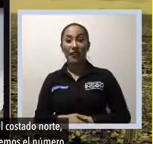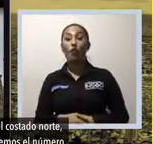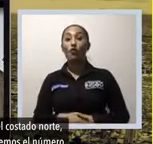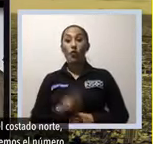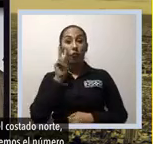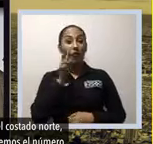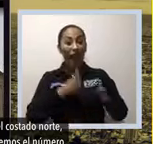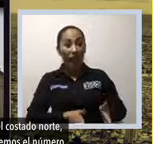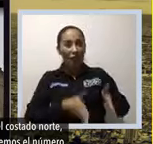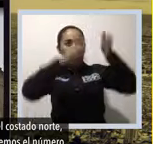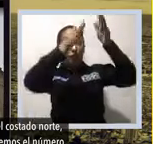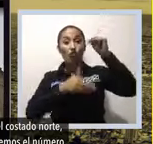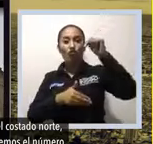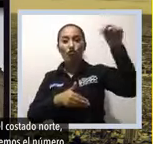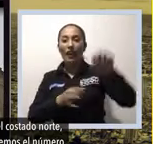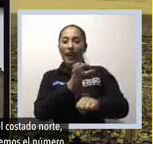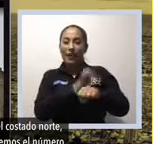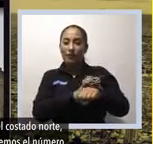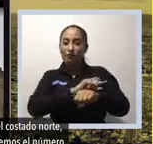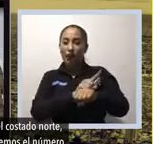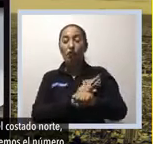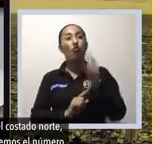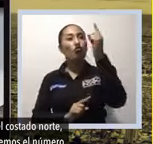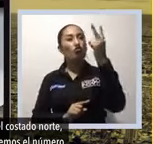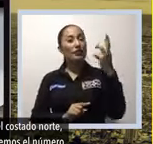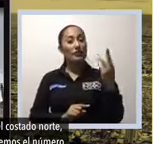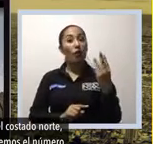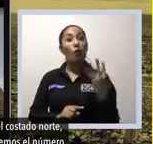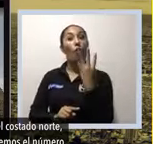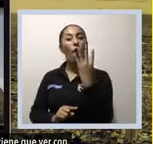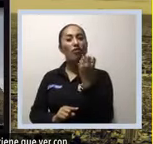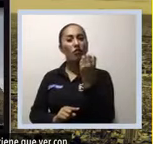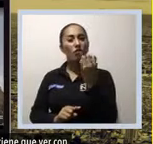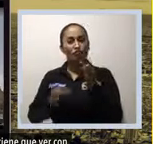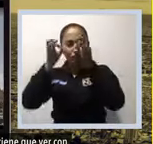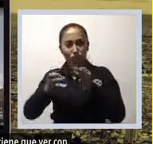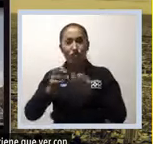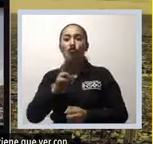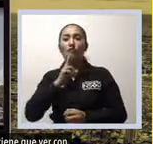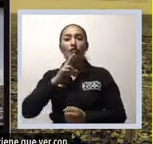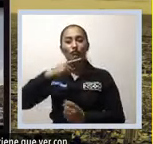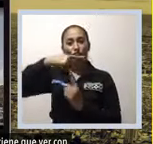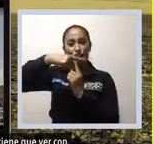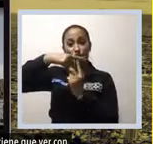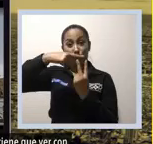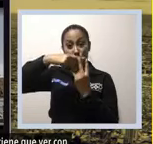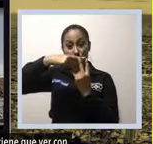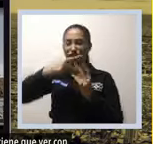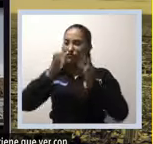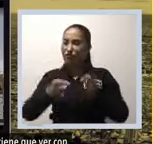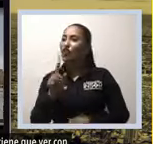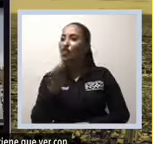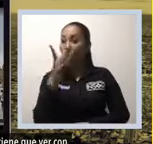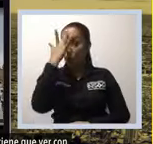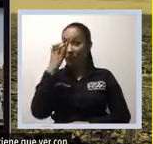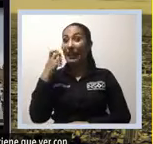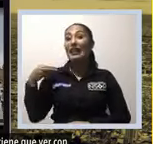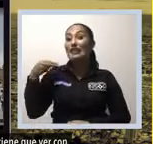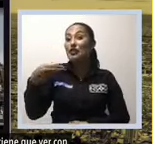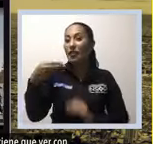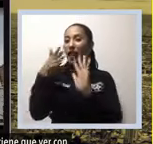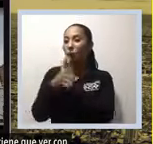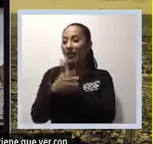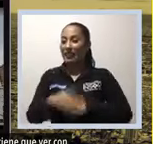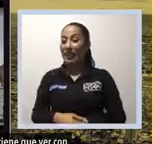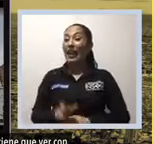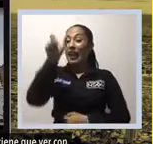que aún se conserva el reloj. En ese reloj si vemos, el número 4 no corresponde a la numeración romana. Eso tiene que ver con una leyenda